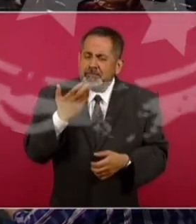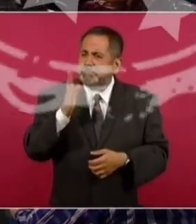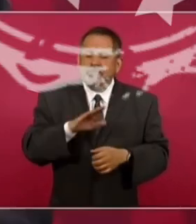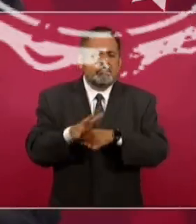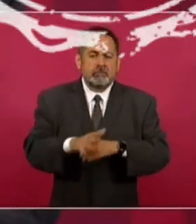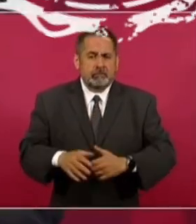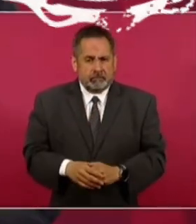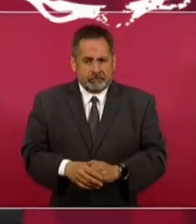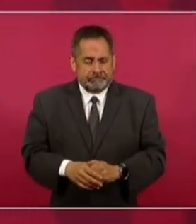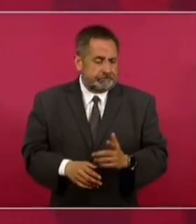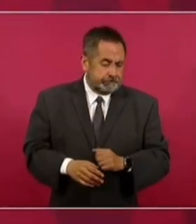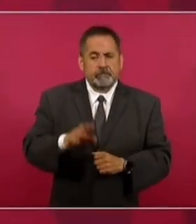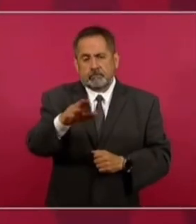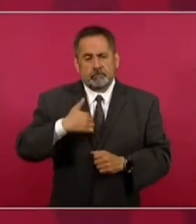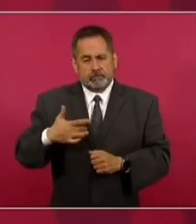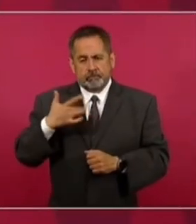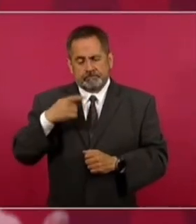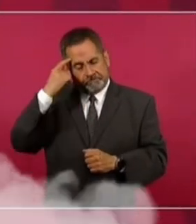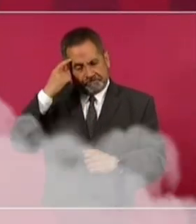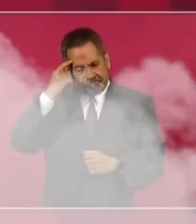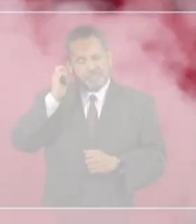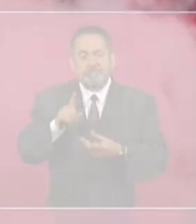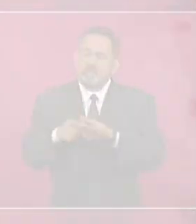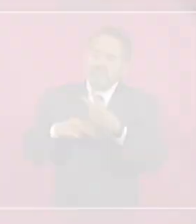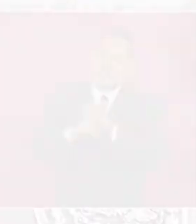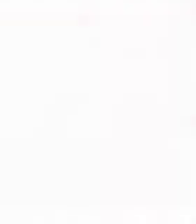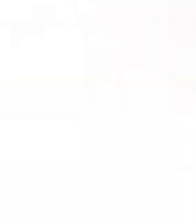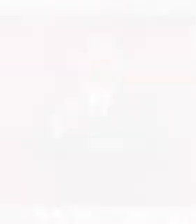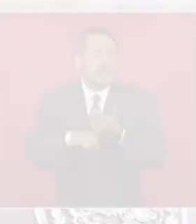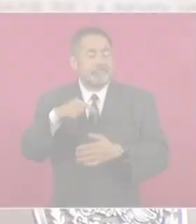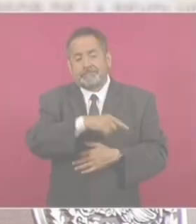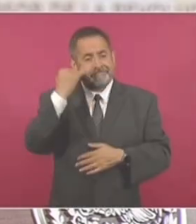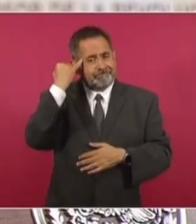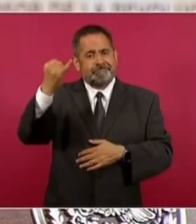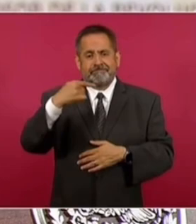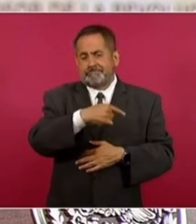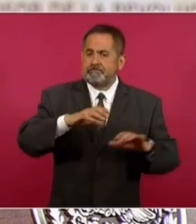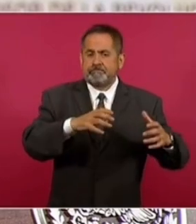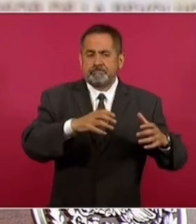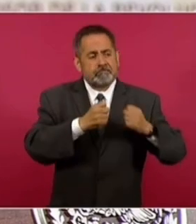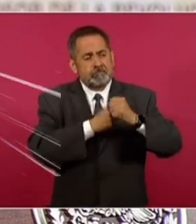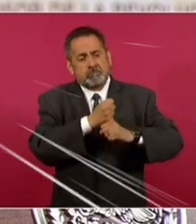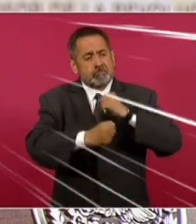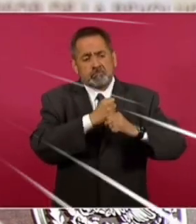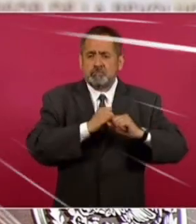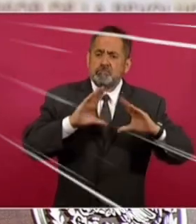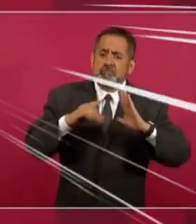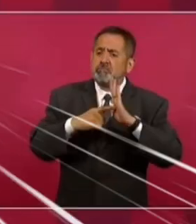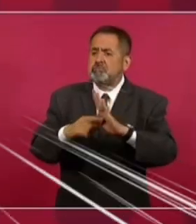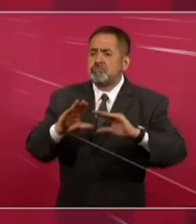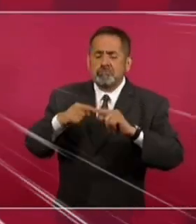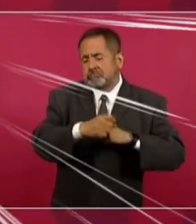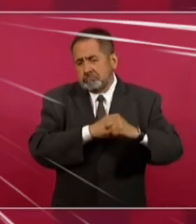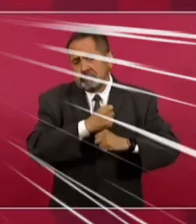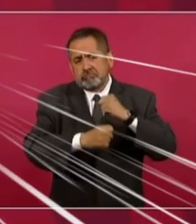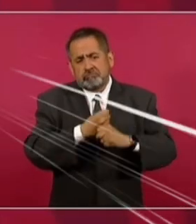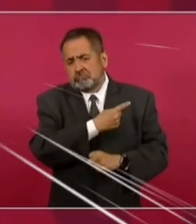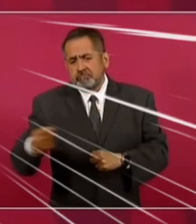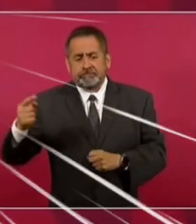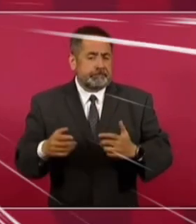Pues yo siento que el problema, la falla de origen, es el modelo imperante durante mucho tiempo. Creo que